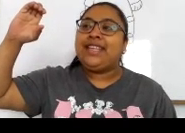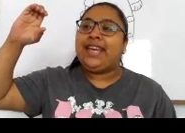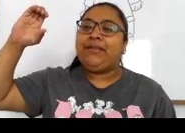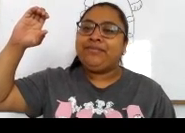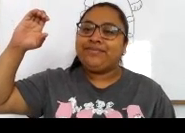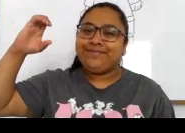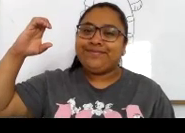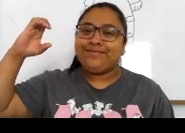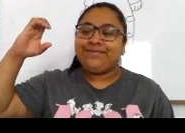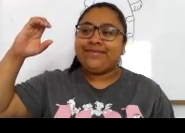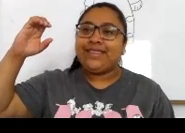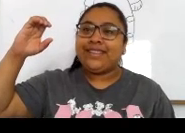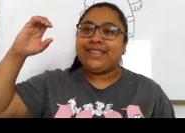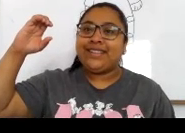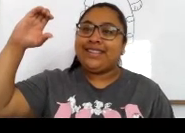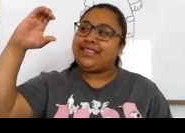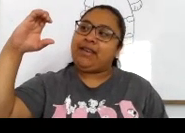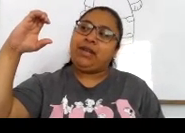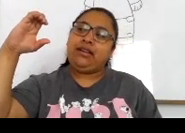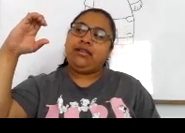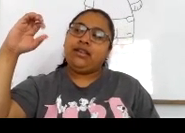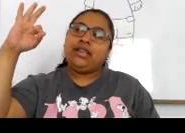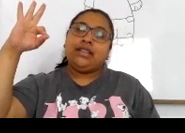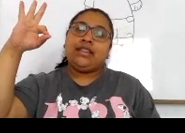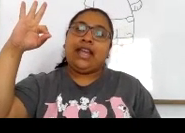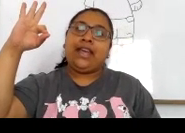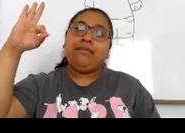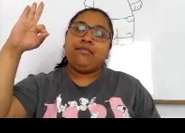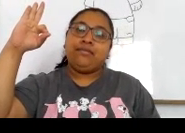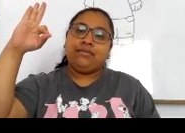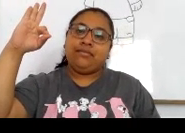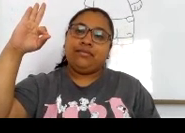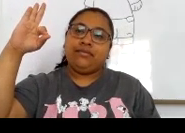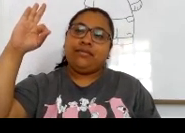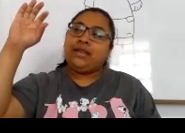C. C. C, miren. D.